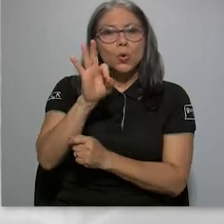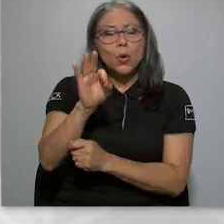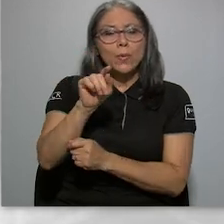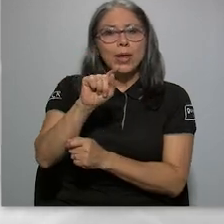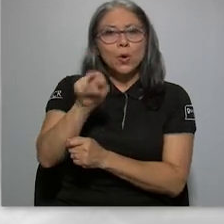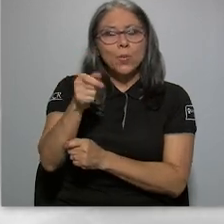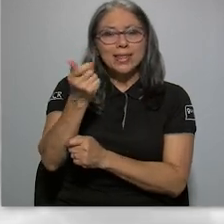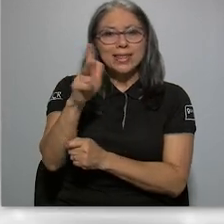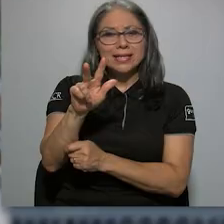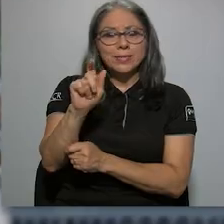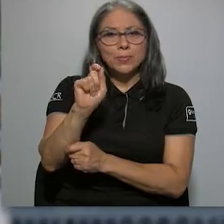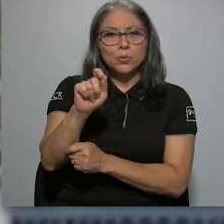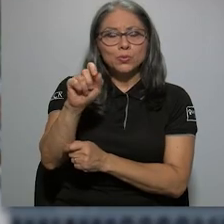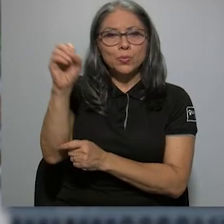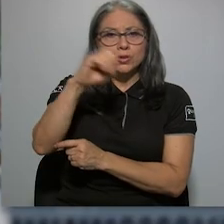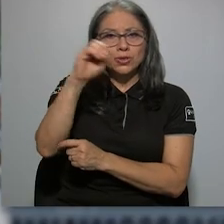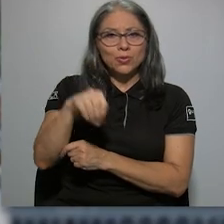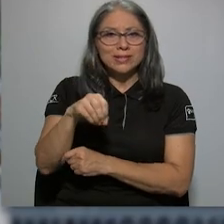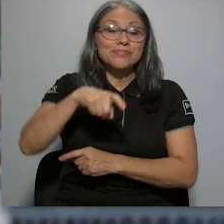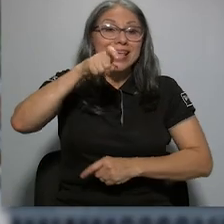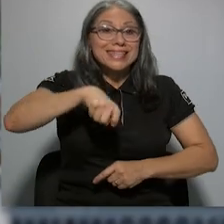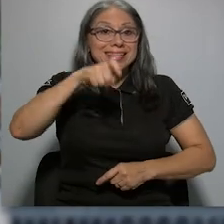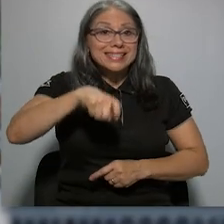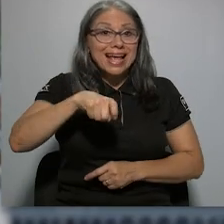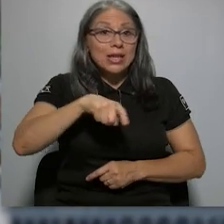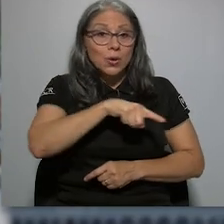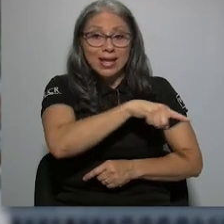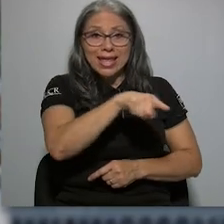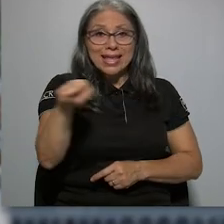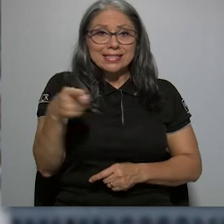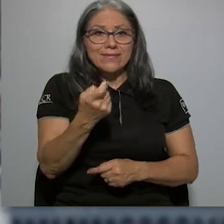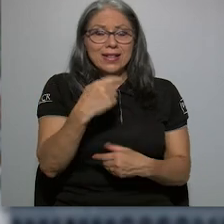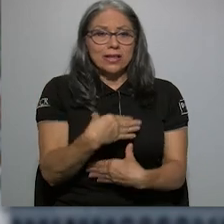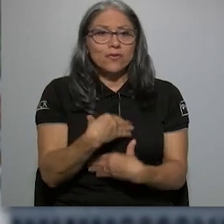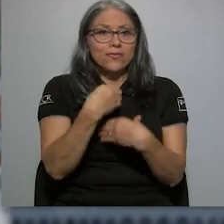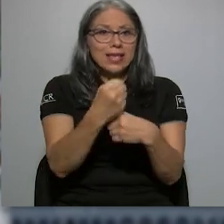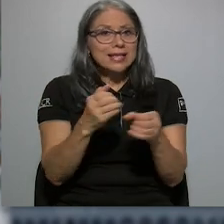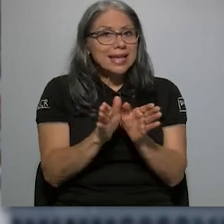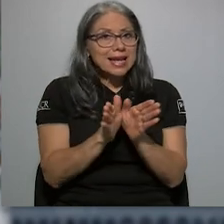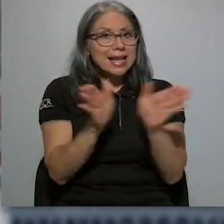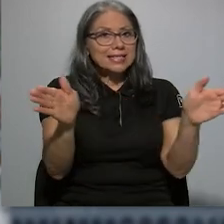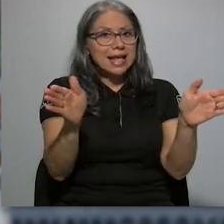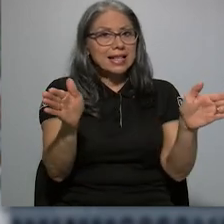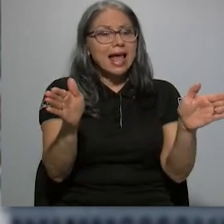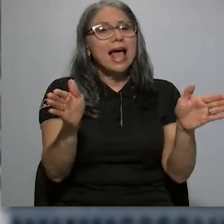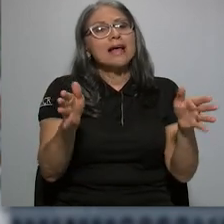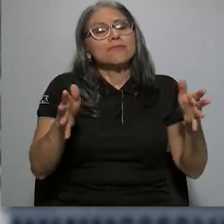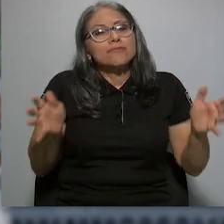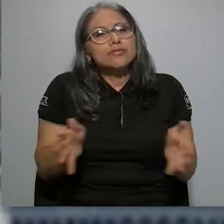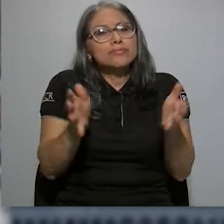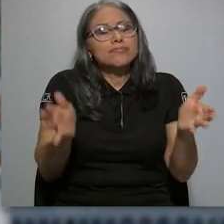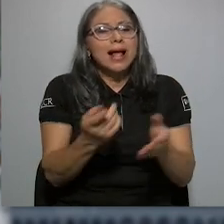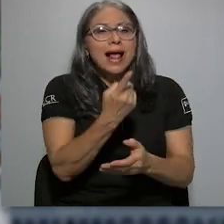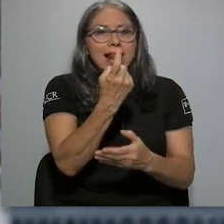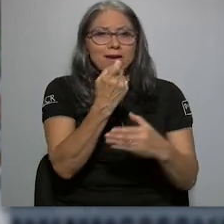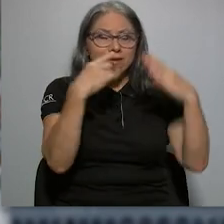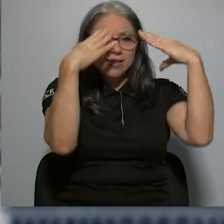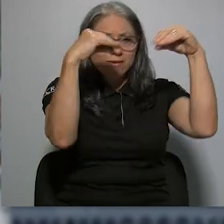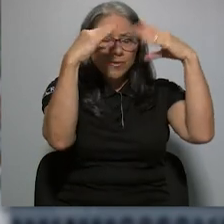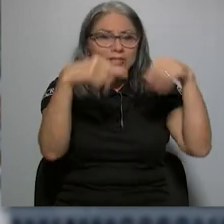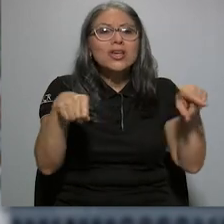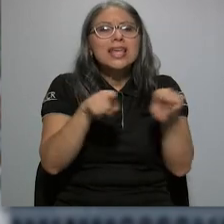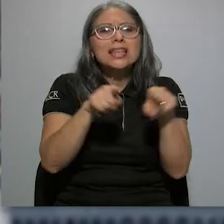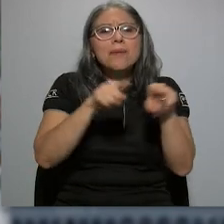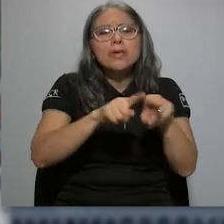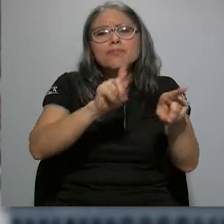porcentuales. Es necesario apuntar que una desconfianza generalizada es favorable para la desinformación y